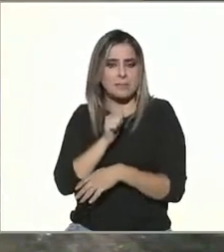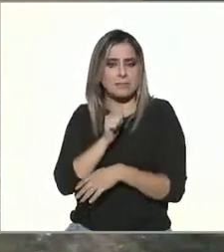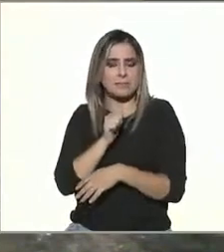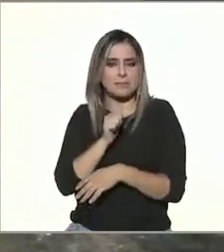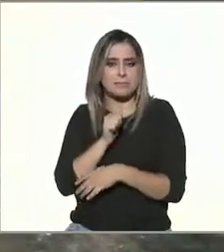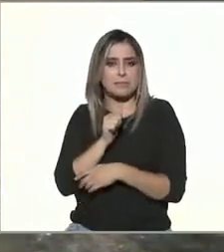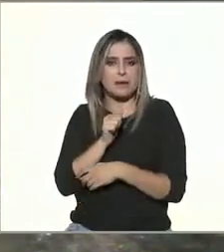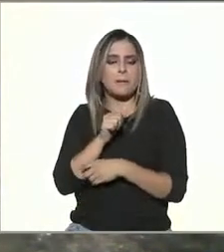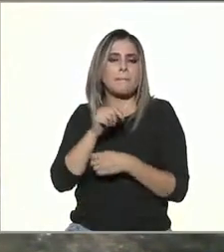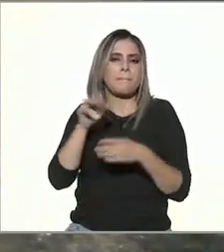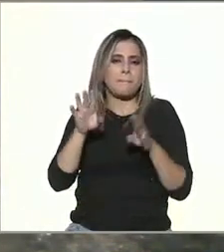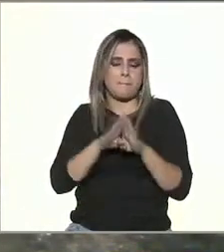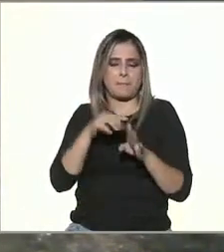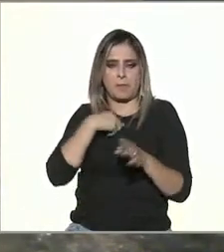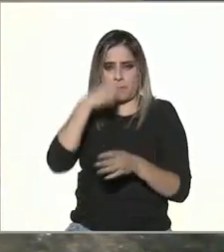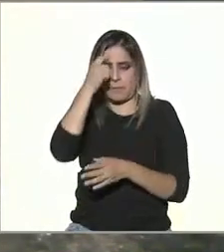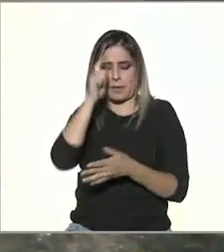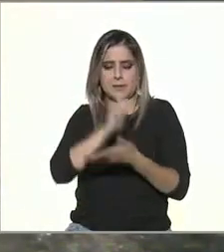dice el texto